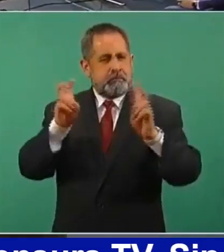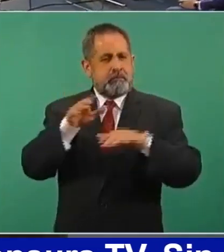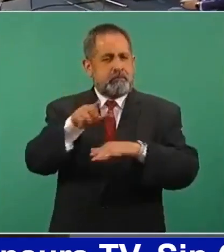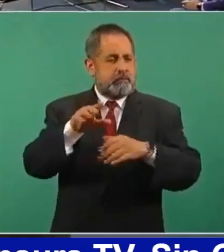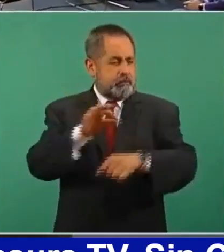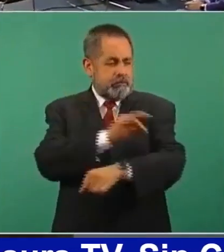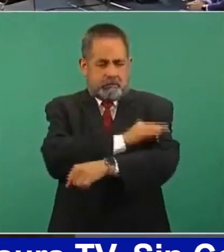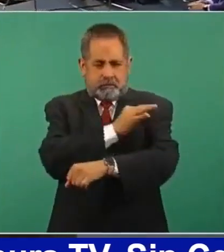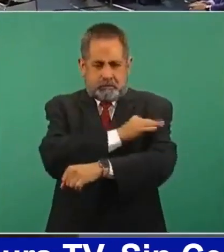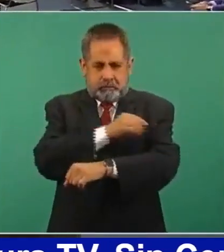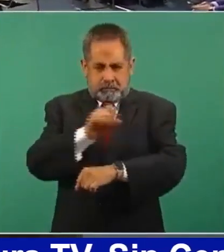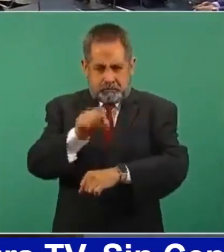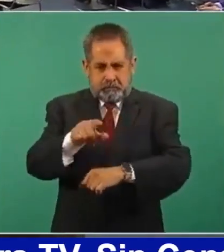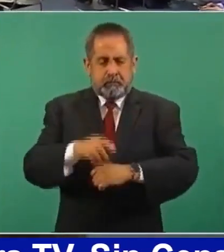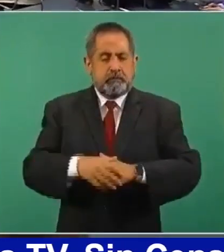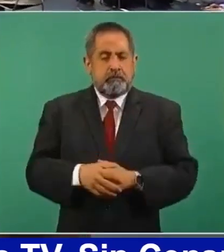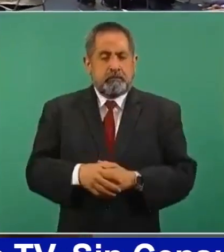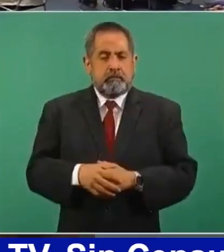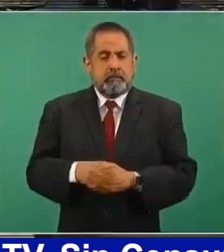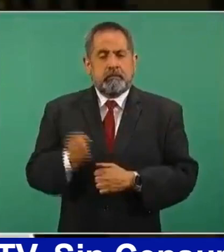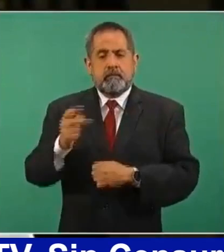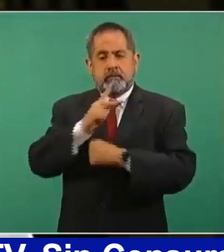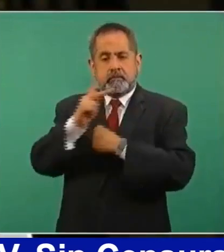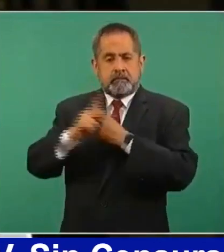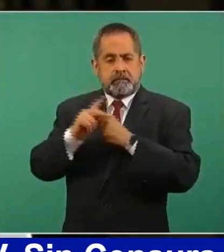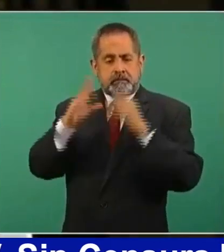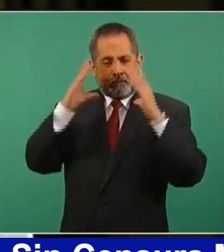vacunas. Los Países Bajos,